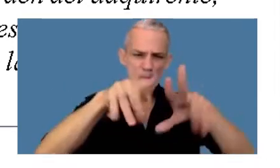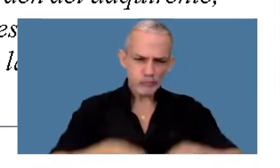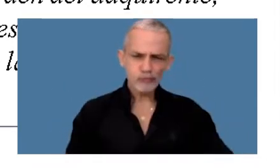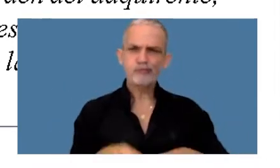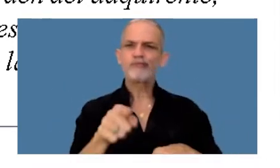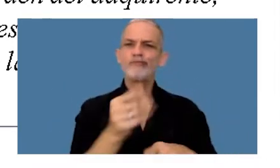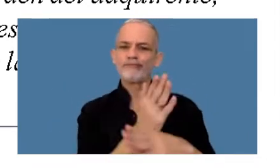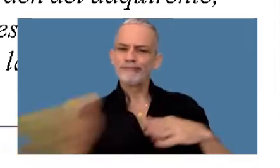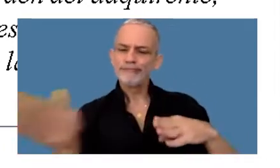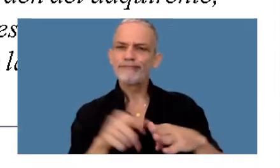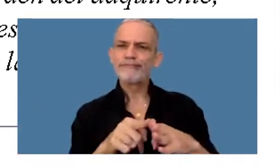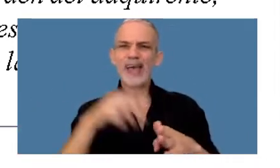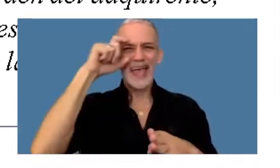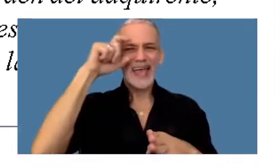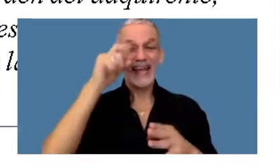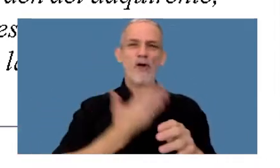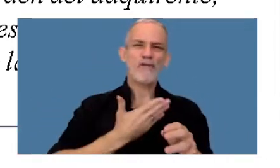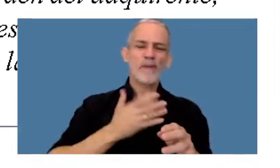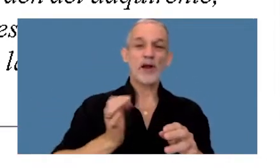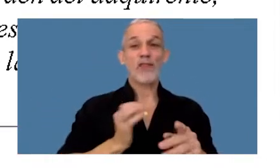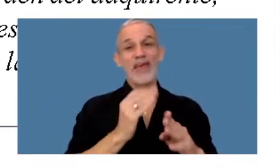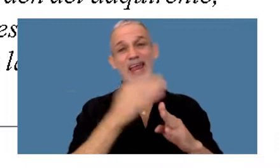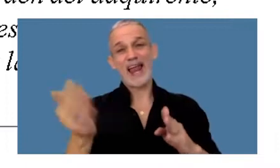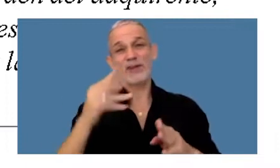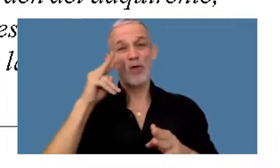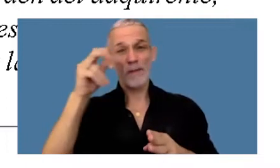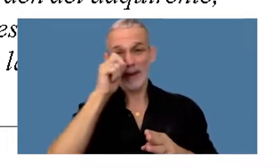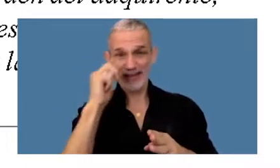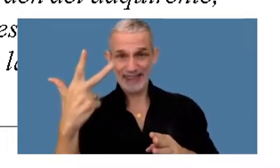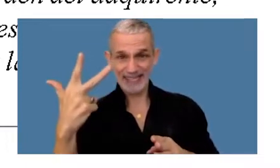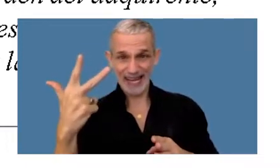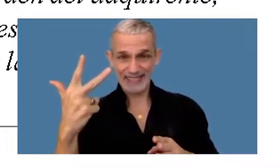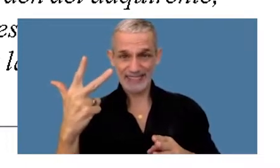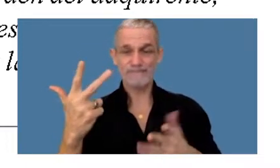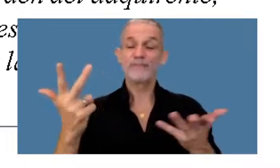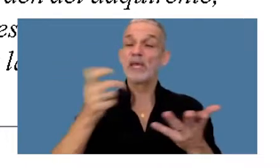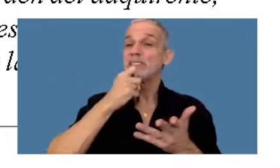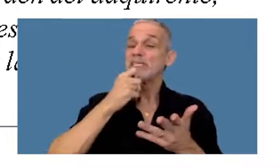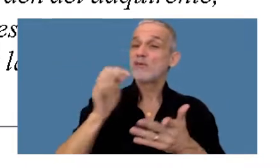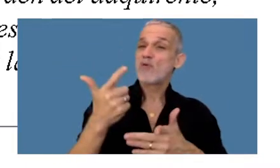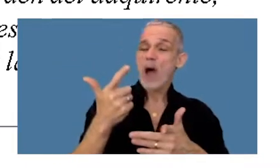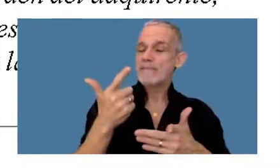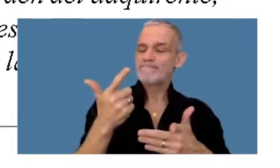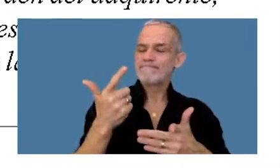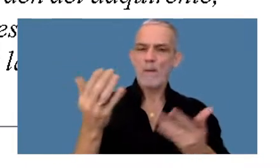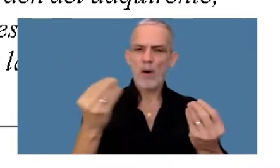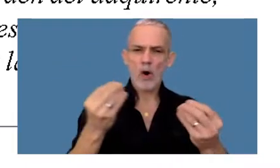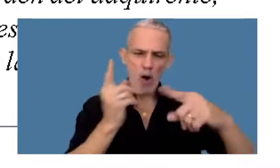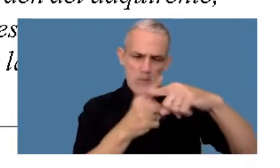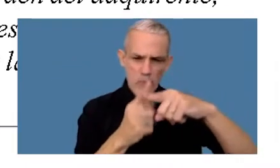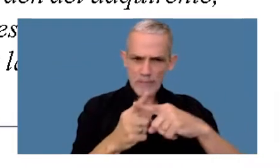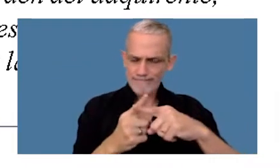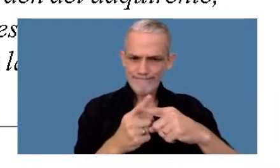a partir de enero-febrero del 2023, si no tuviera posibilidades de cómputo